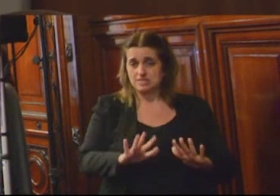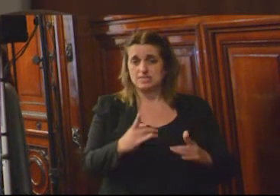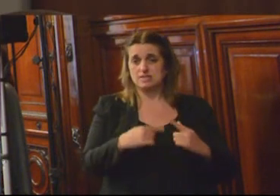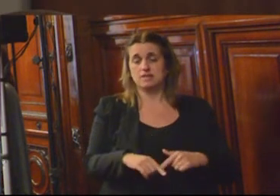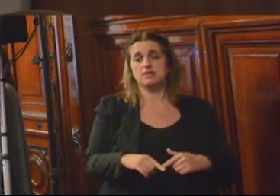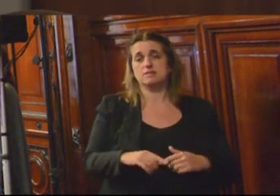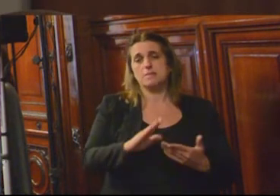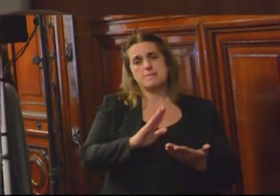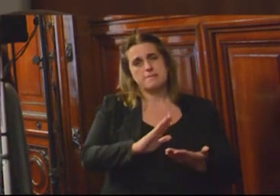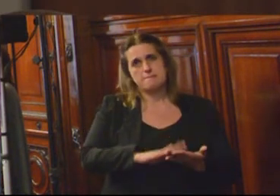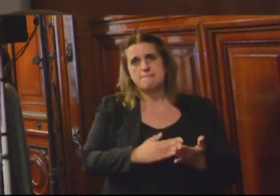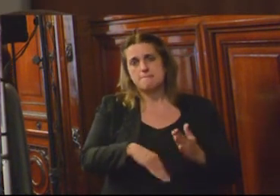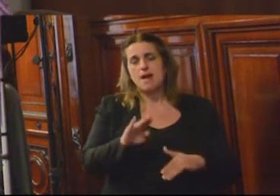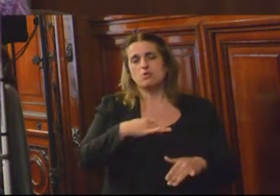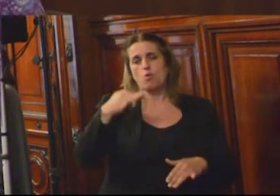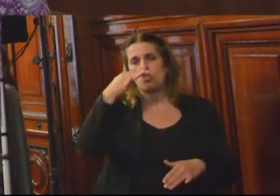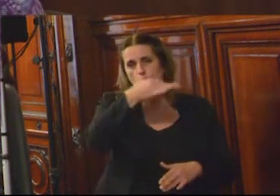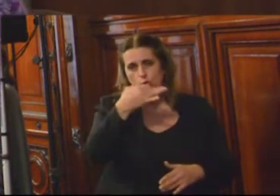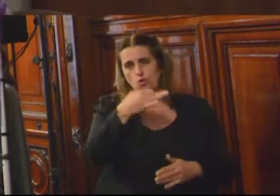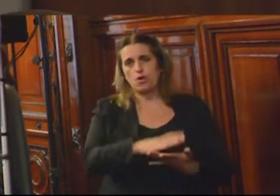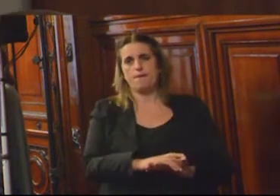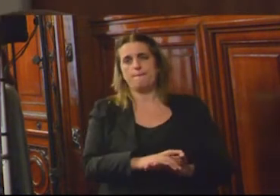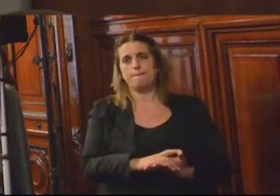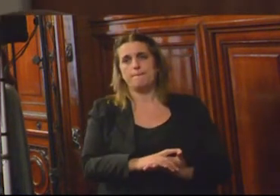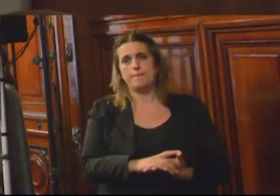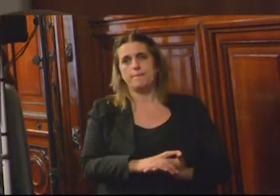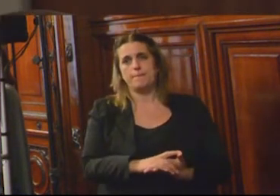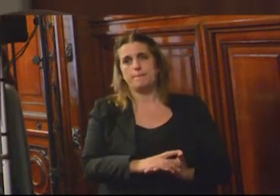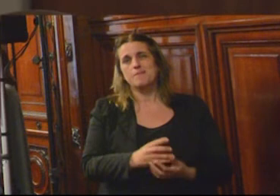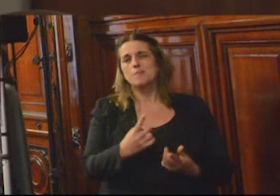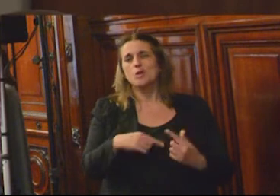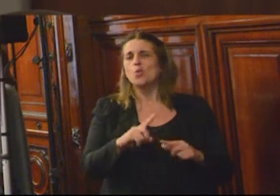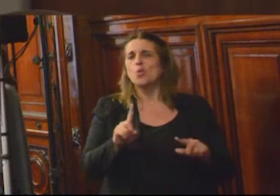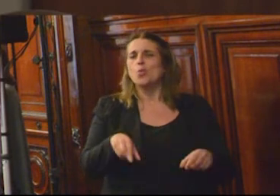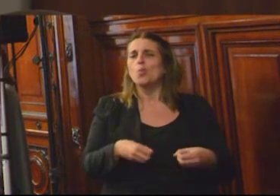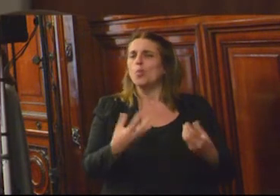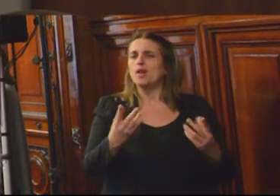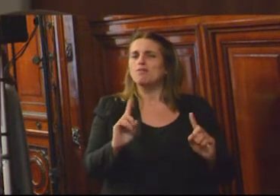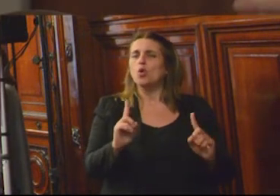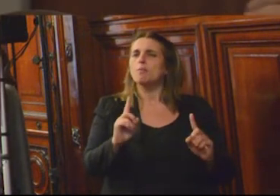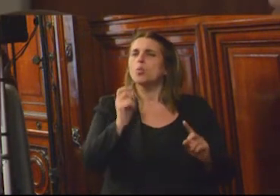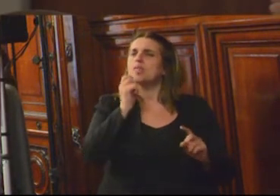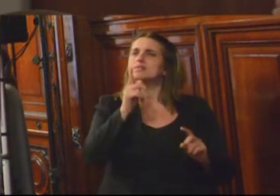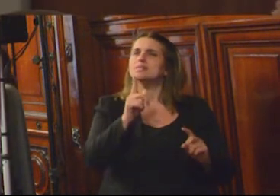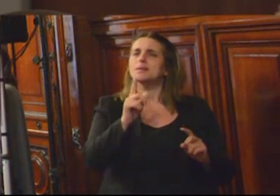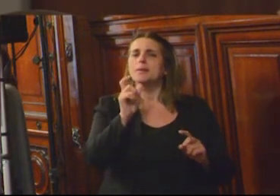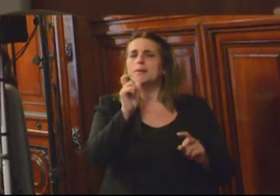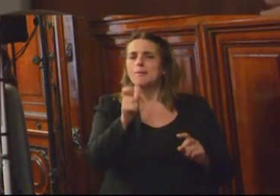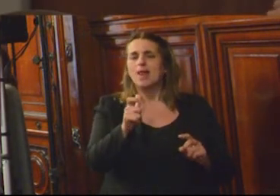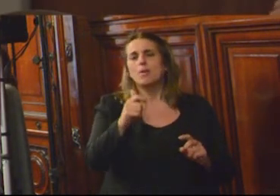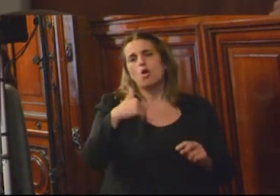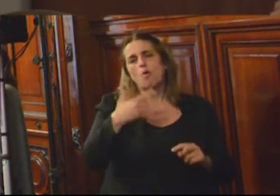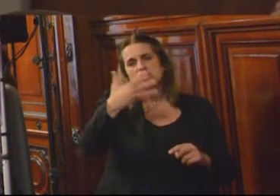microtráficos, a una situación de, no me gusta usar la palabra mula porque